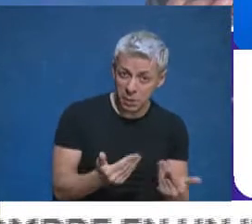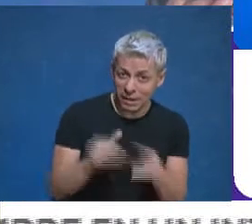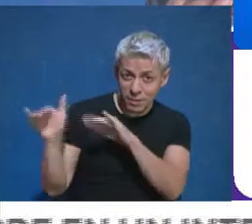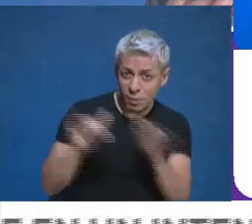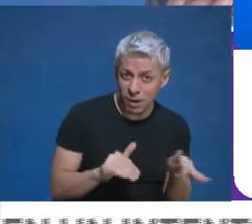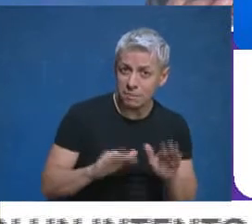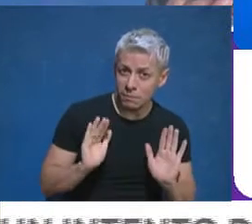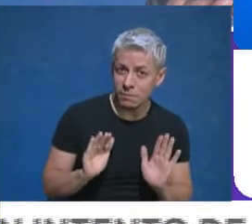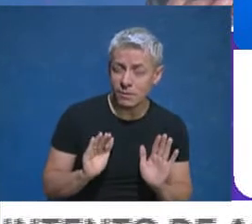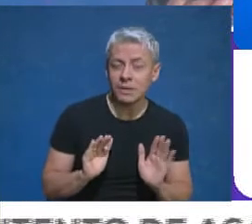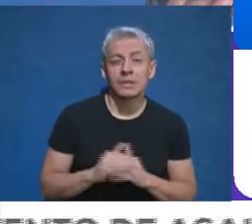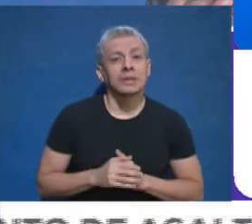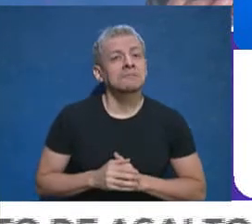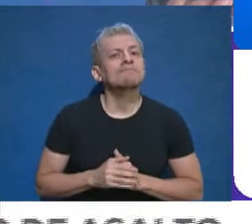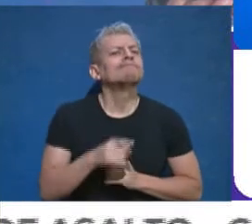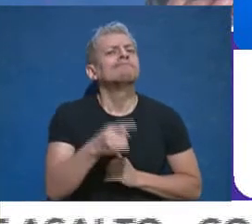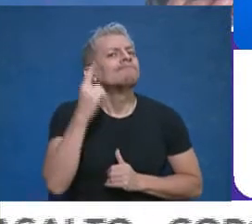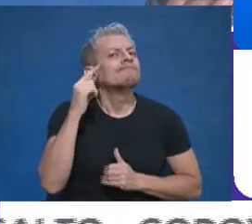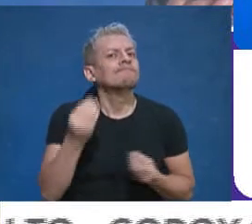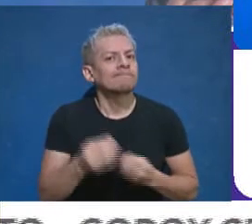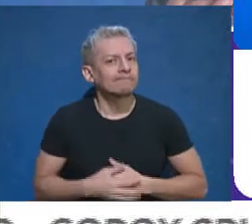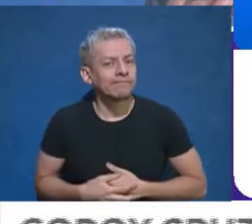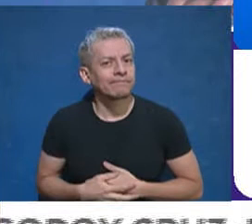en esa posibilidad, cree usted, doctor Simón?